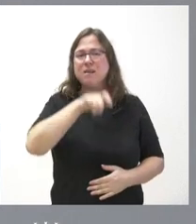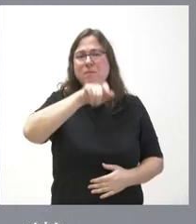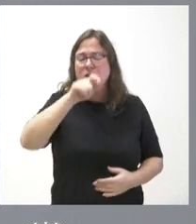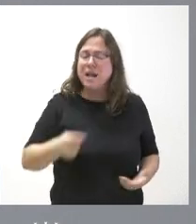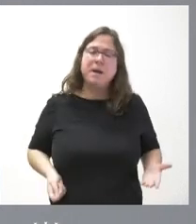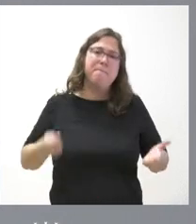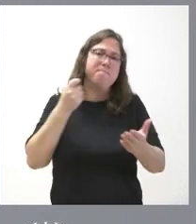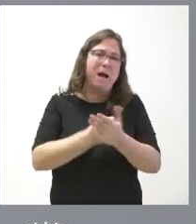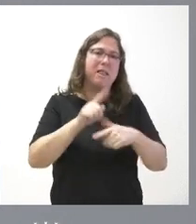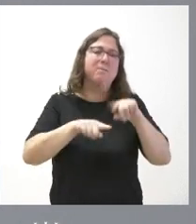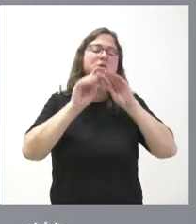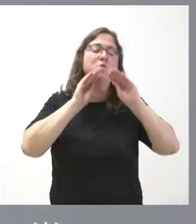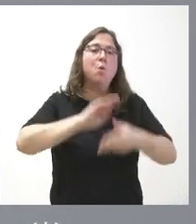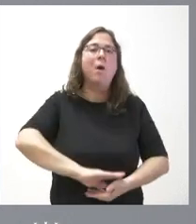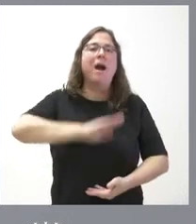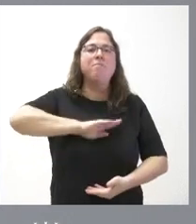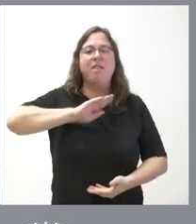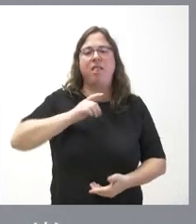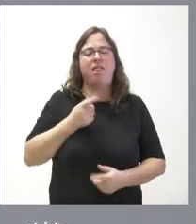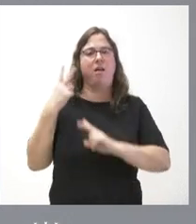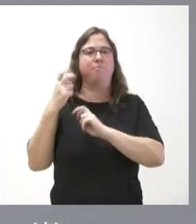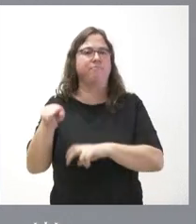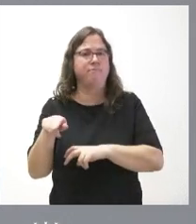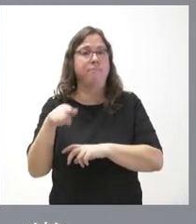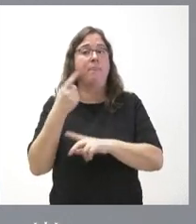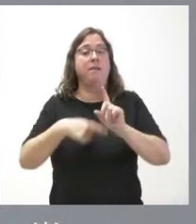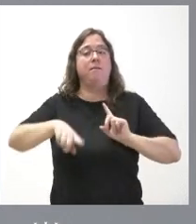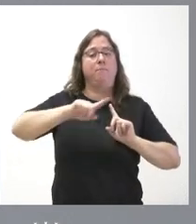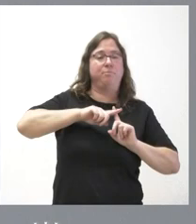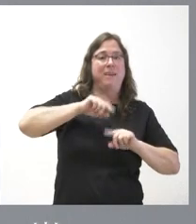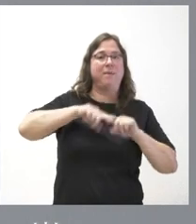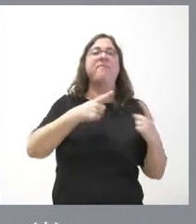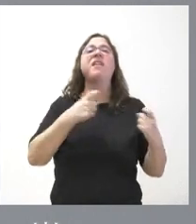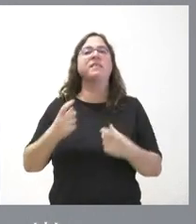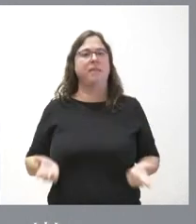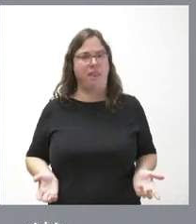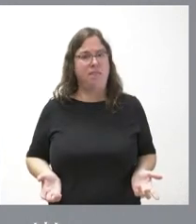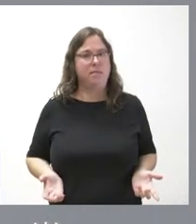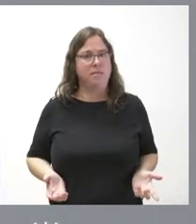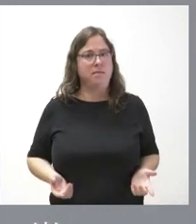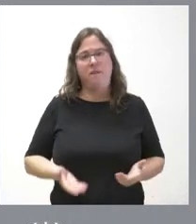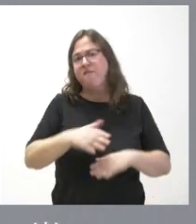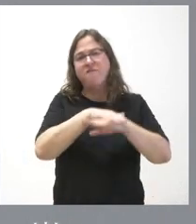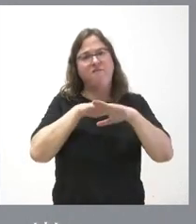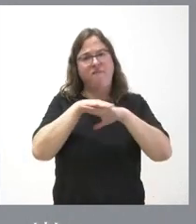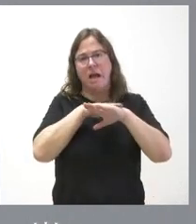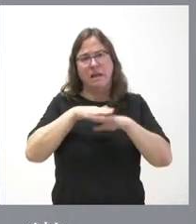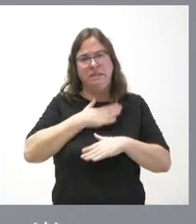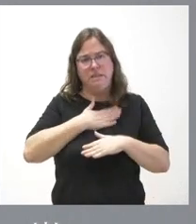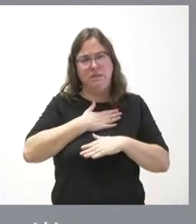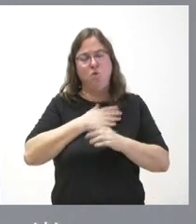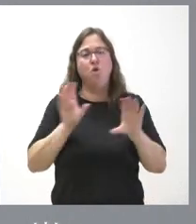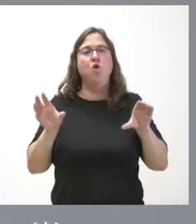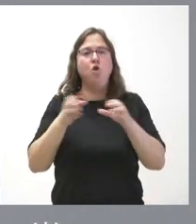en función de su capacidad contributiva y reciben en función de sus necesidades. Ese es el principio que nosotros defendemos desde la Junta de